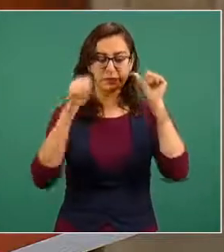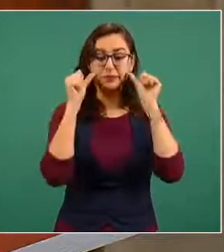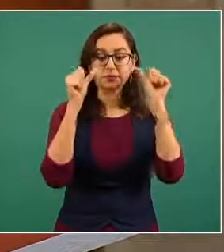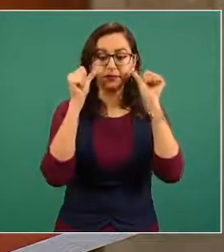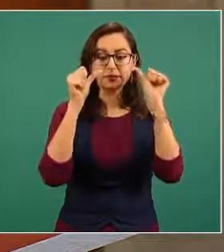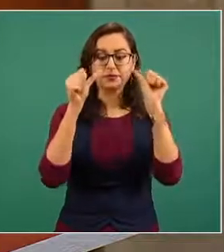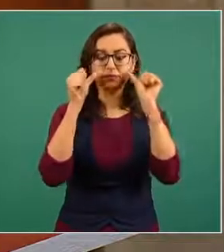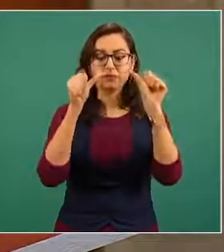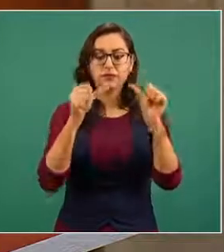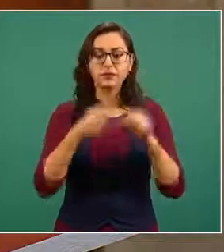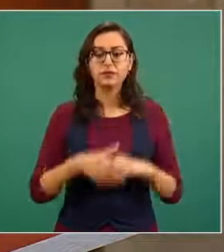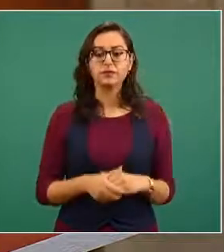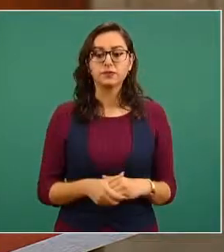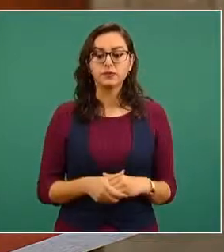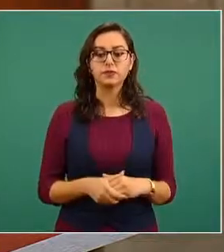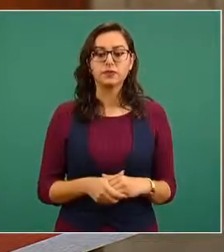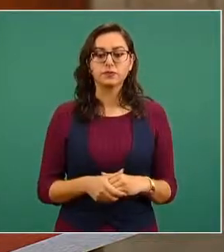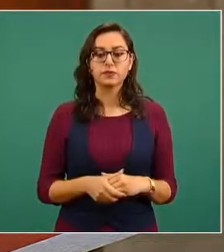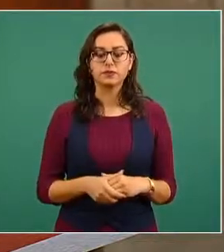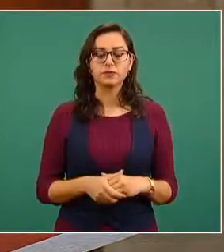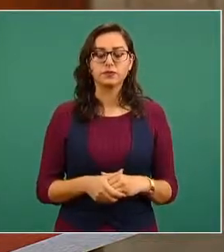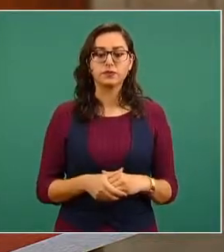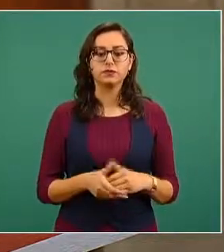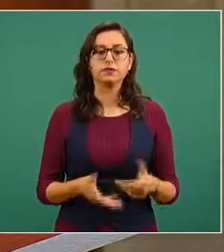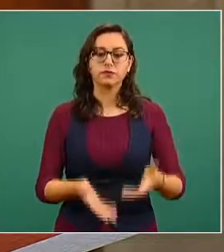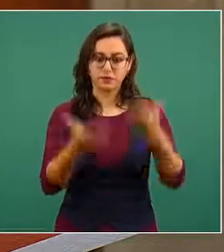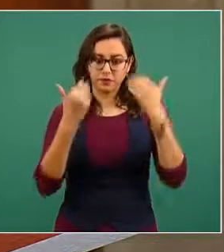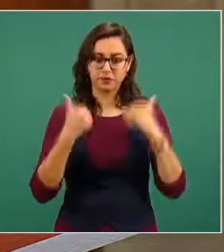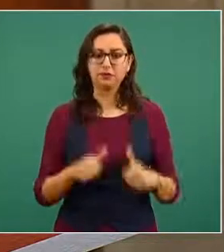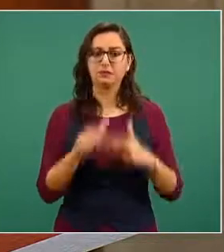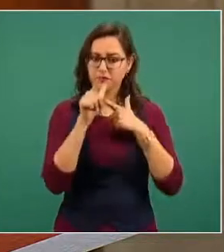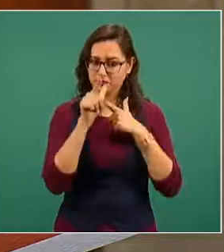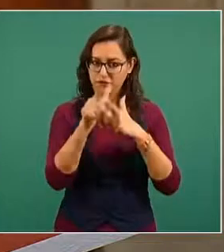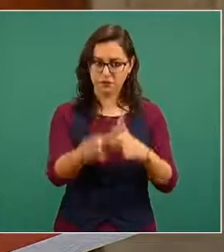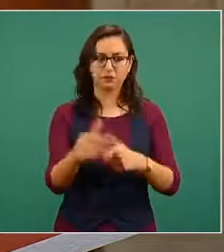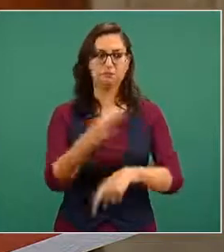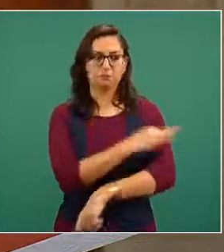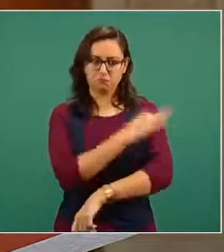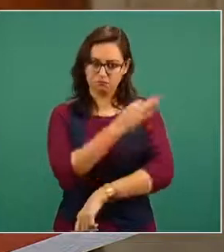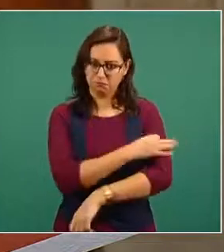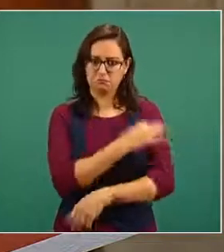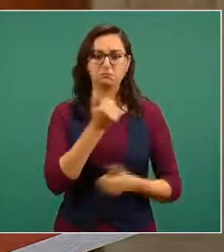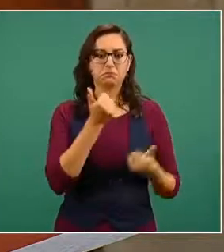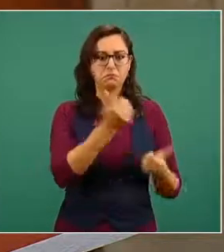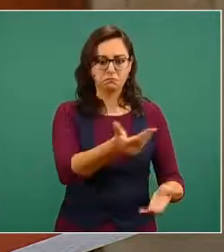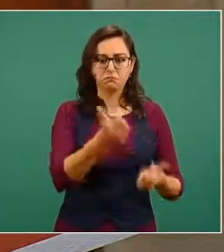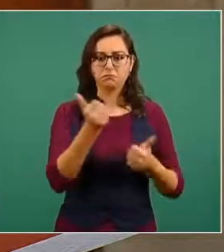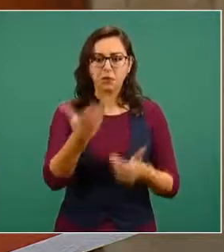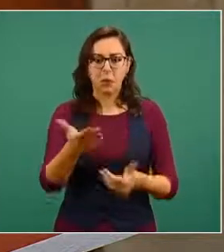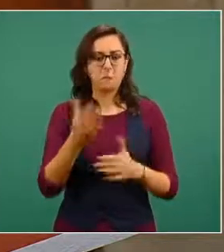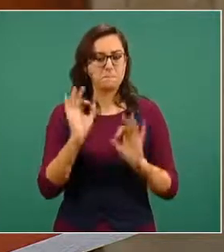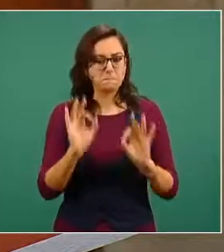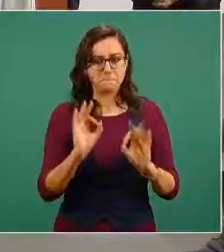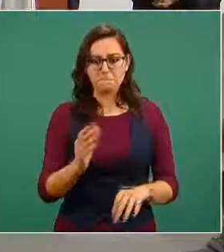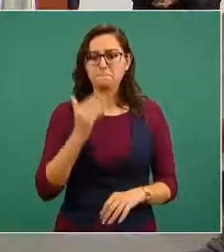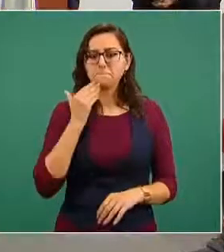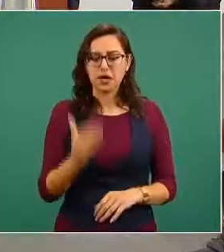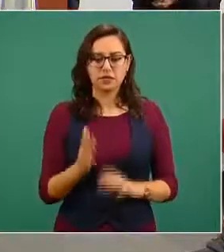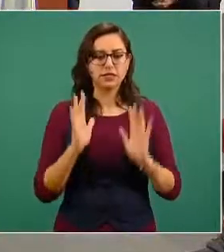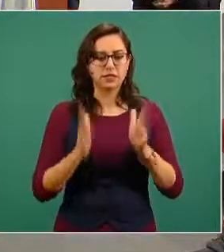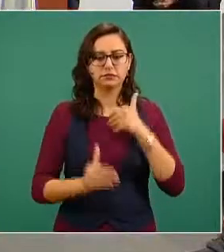Vamos a continuar vacunando. Qué bien que se va avanzando en la aplicación